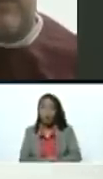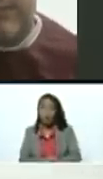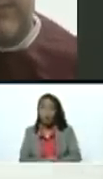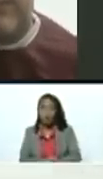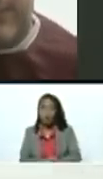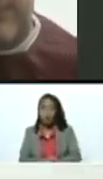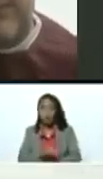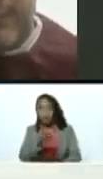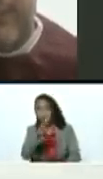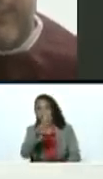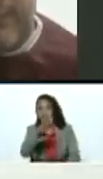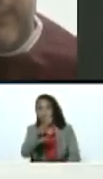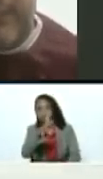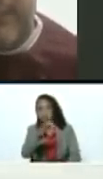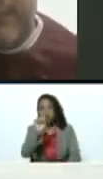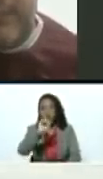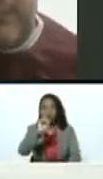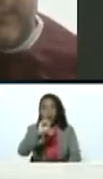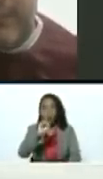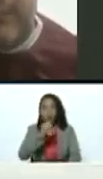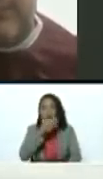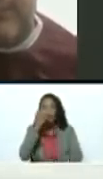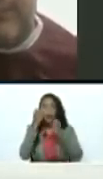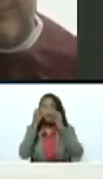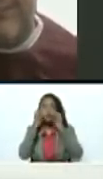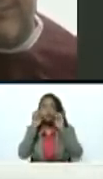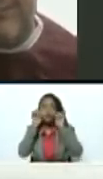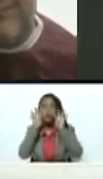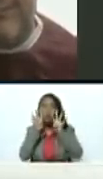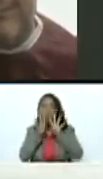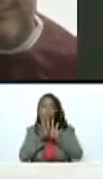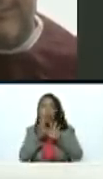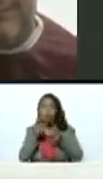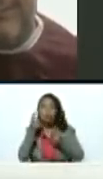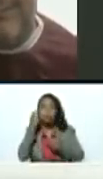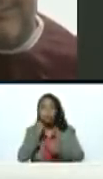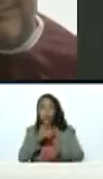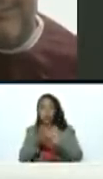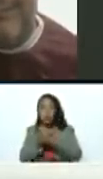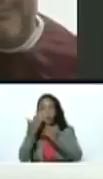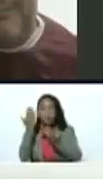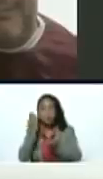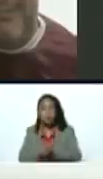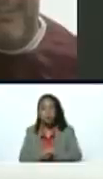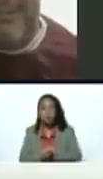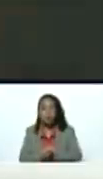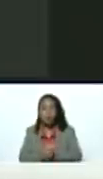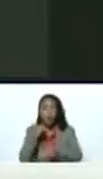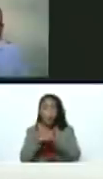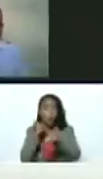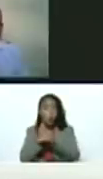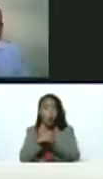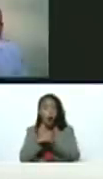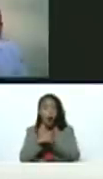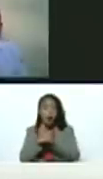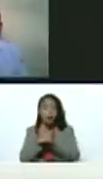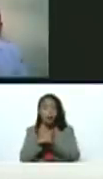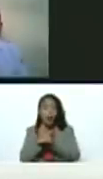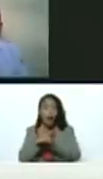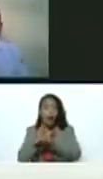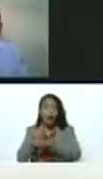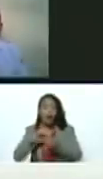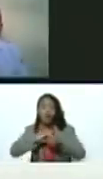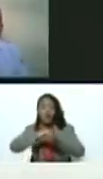Parece que sí. Tiene la barba, no se ha afeitado. Igualmente, Gerardo Márquez de Trujillo. Tiene ya días.